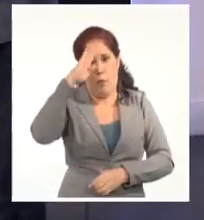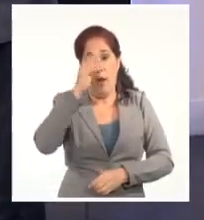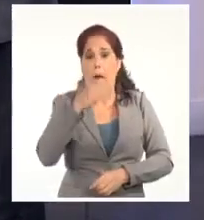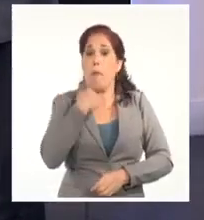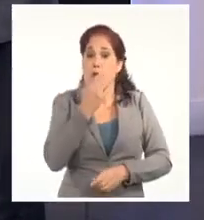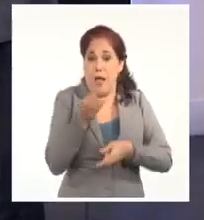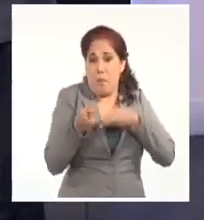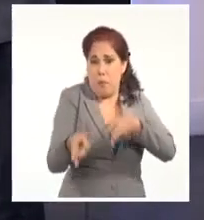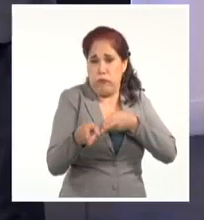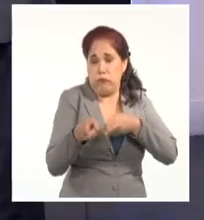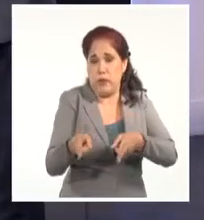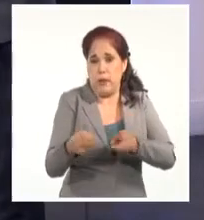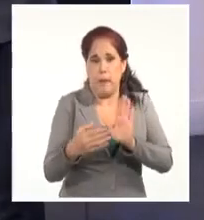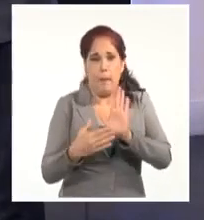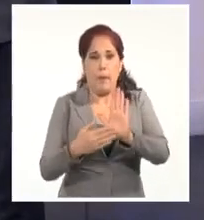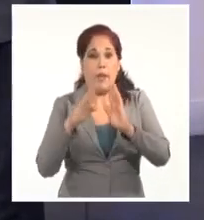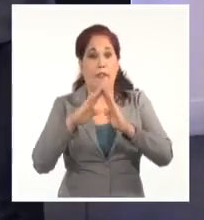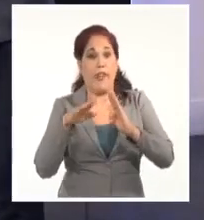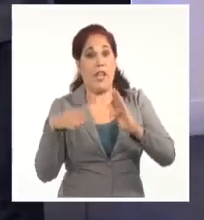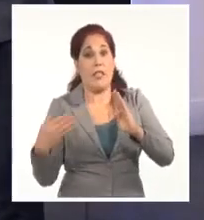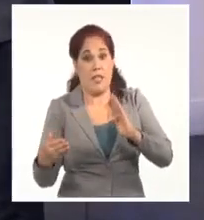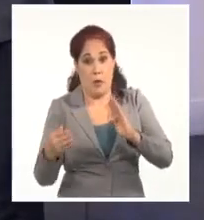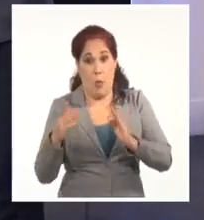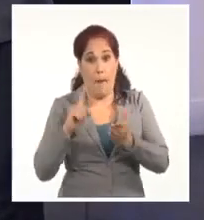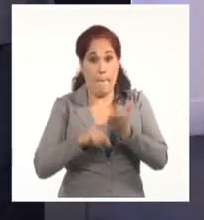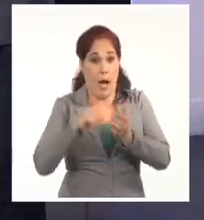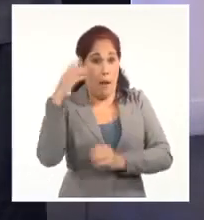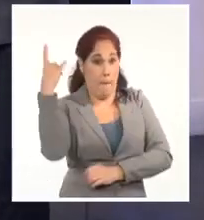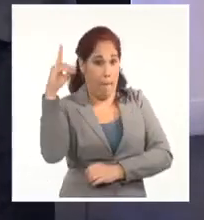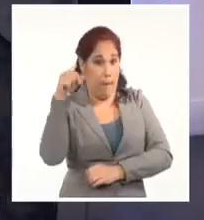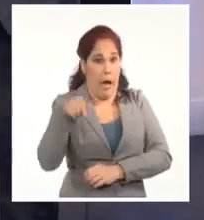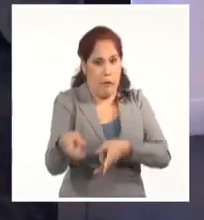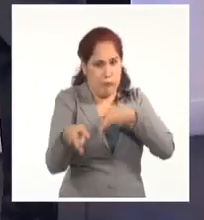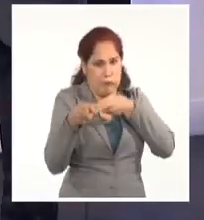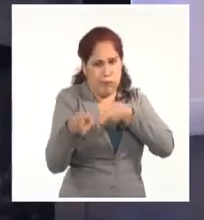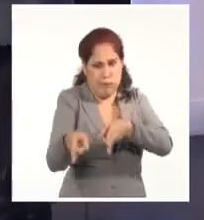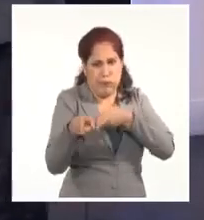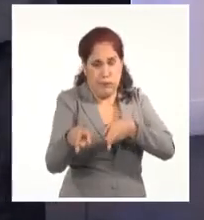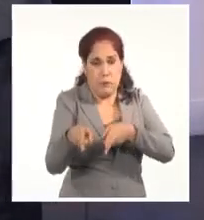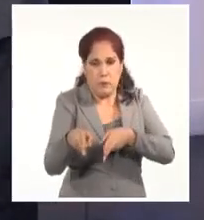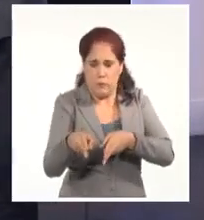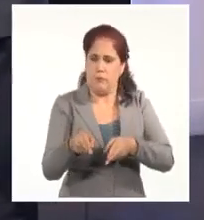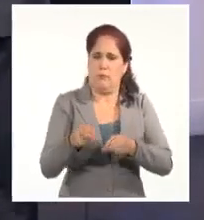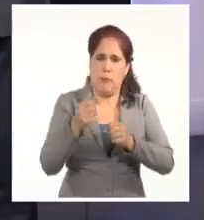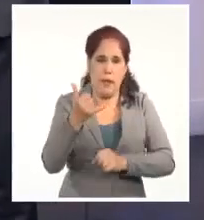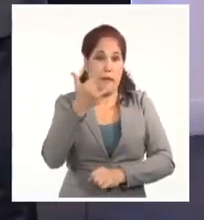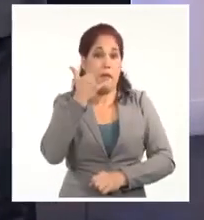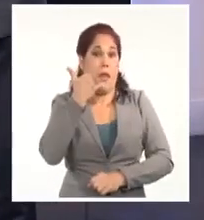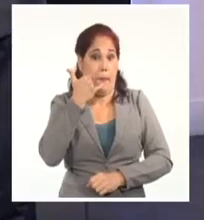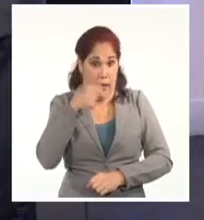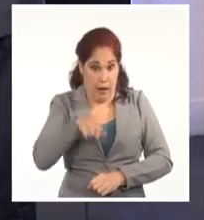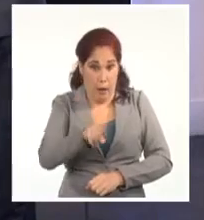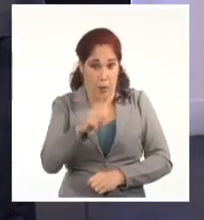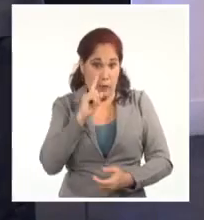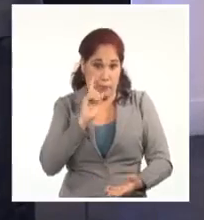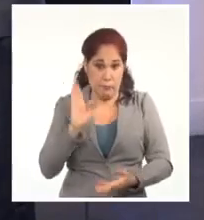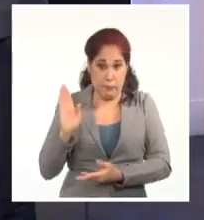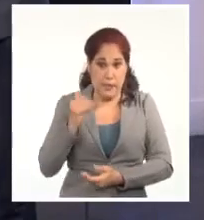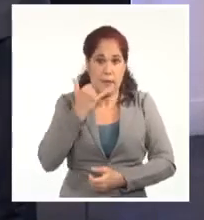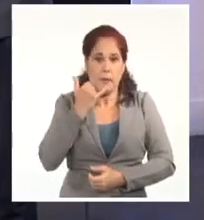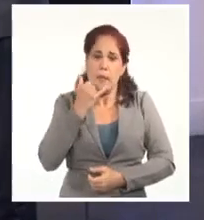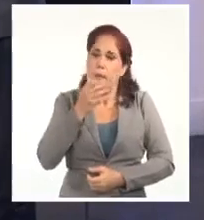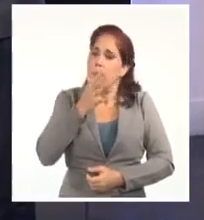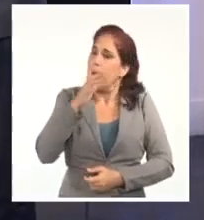Ella muestra a su vecino en Palma Soriano, supuestamente asesinado, pero en esta llamada telefónica que les vamos a poner ahora, parece